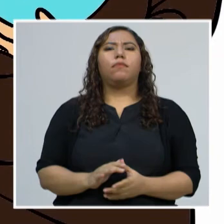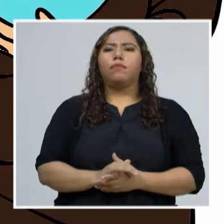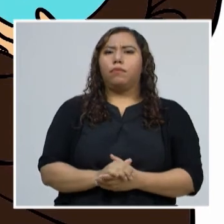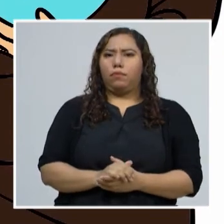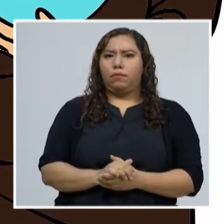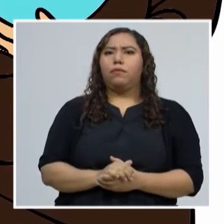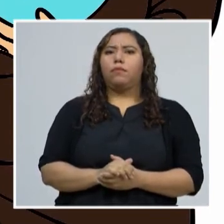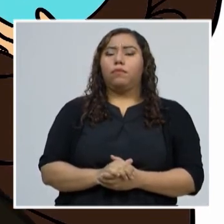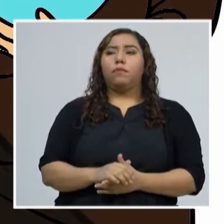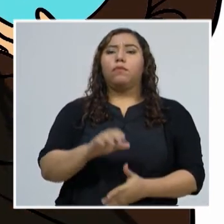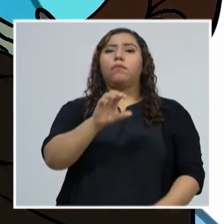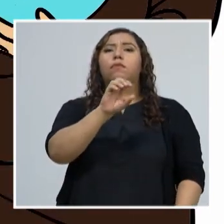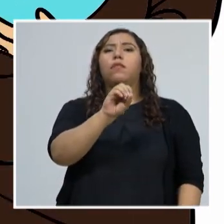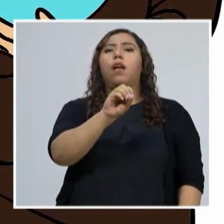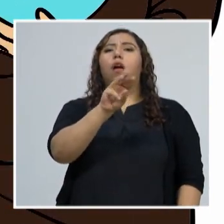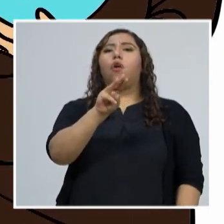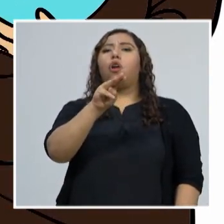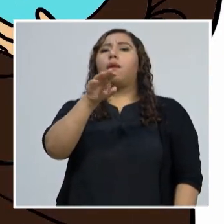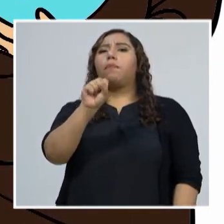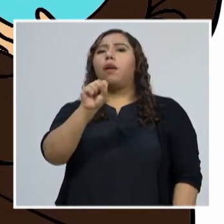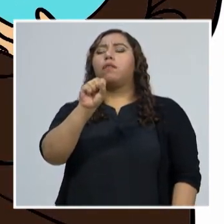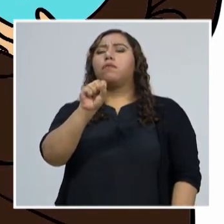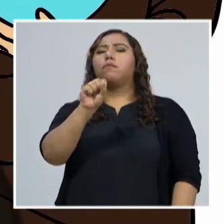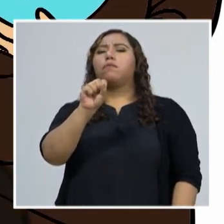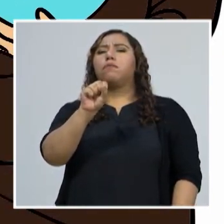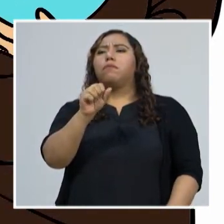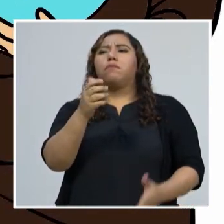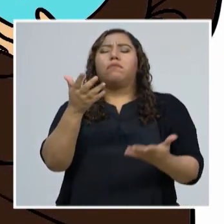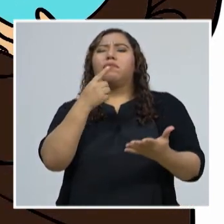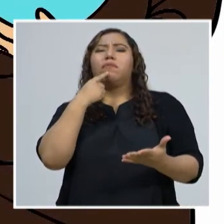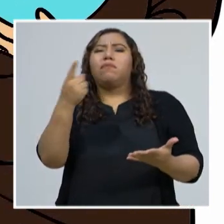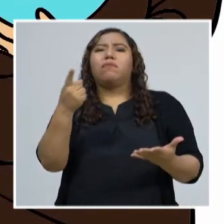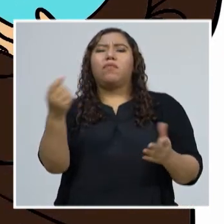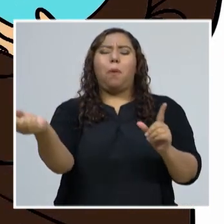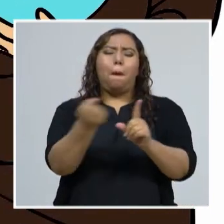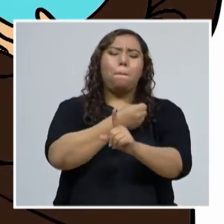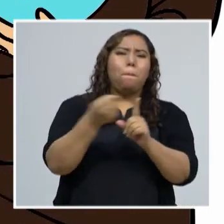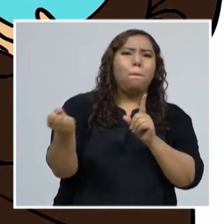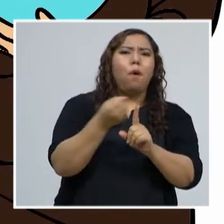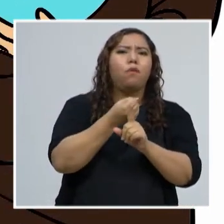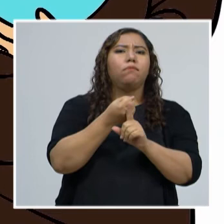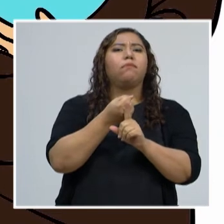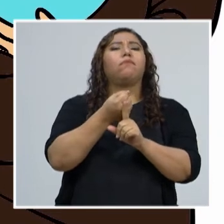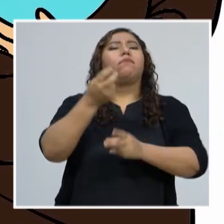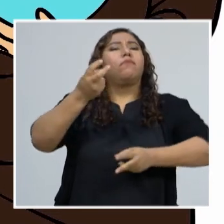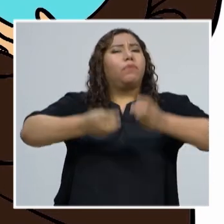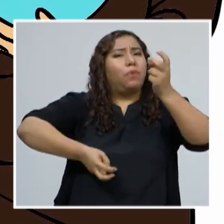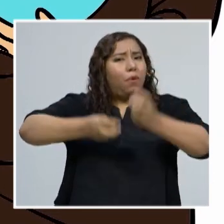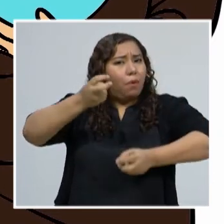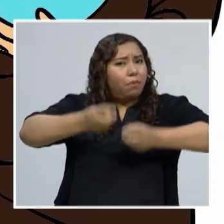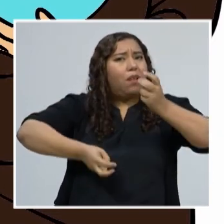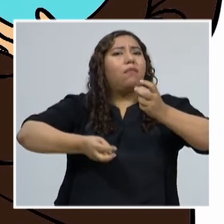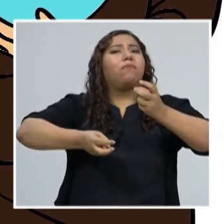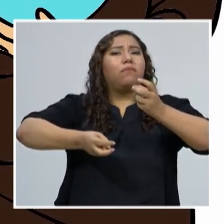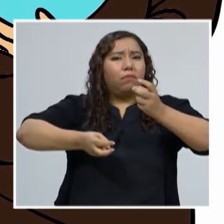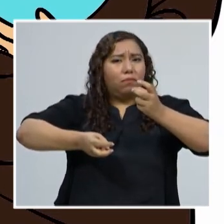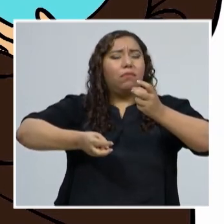Según la Organización Mundial de la Salud, la violencia es un problema de salud pública que puede prevenirse.